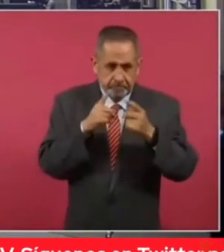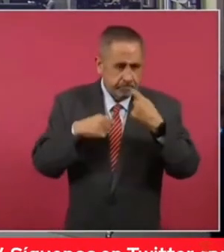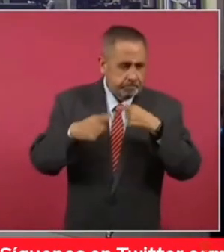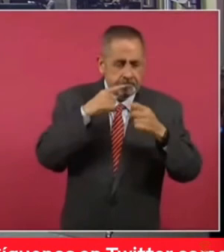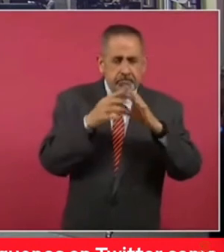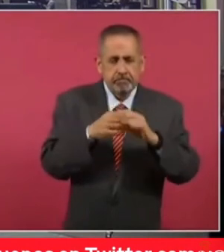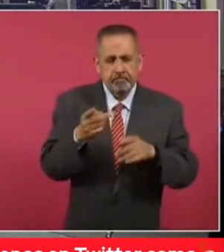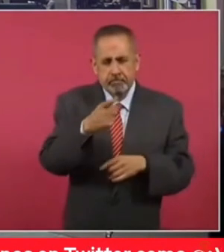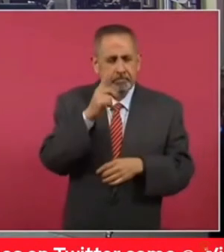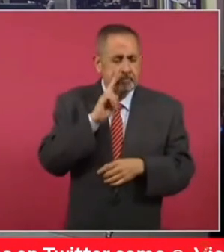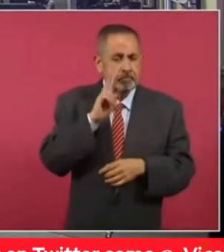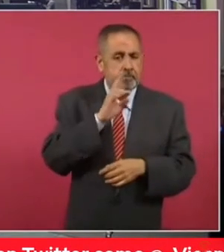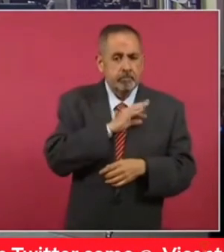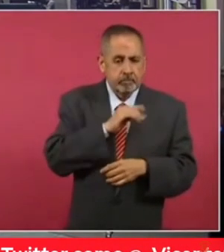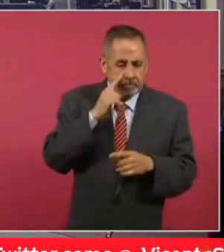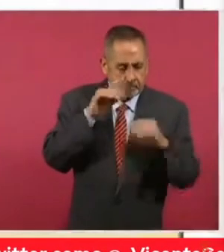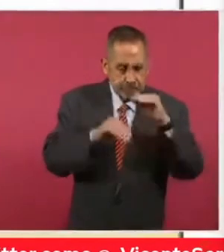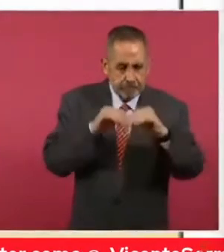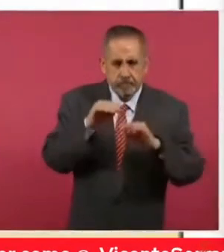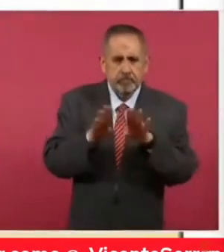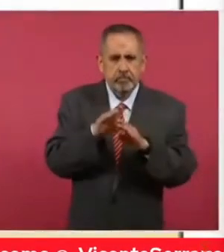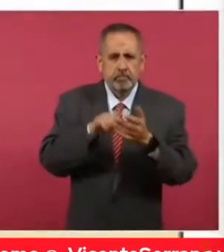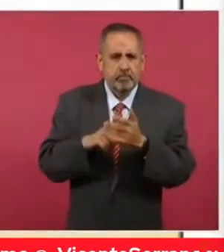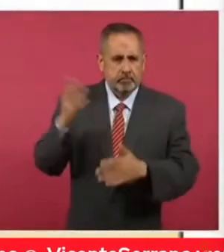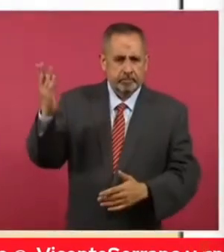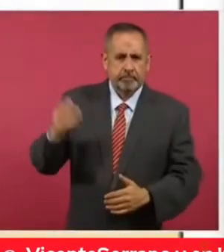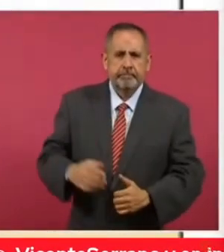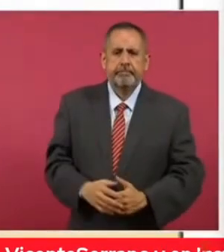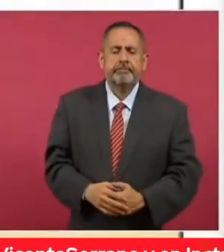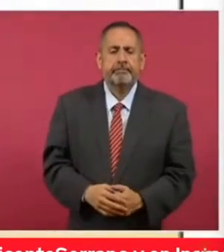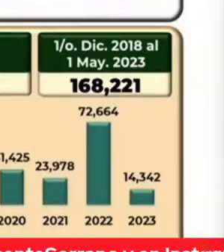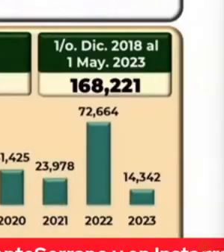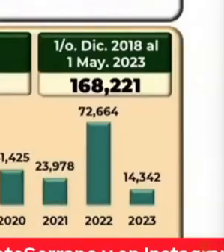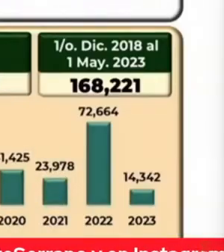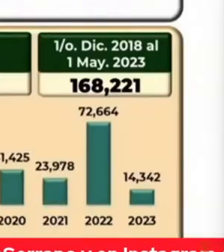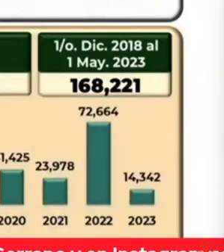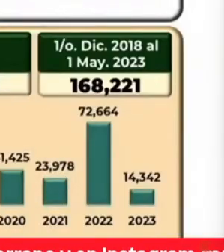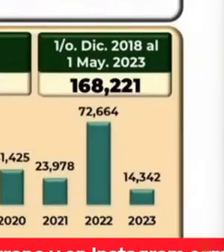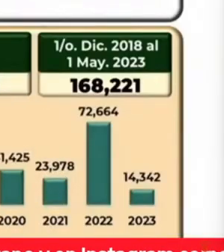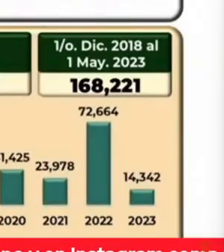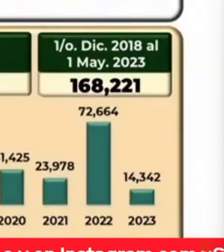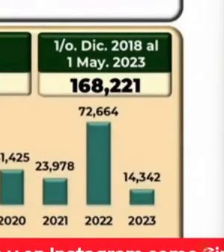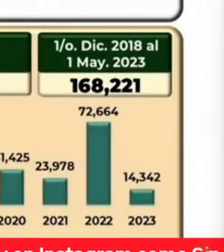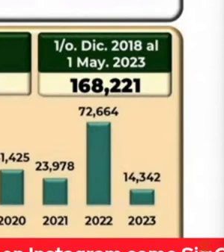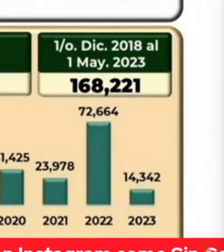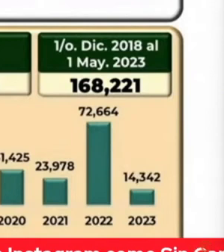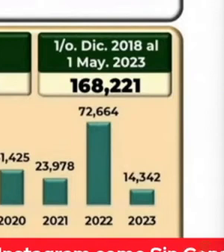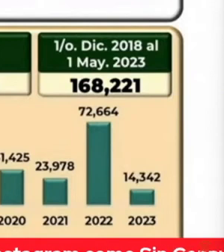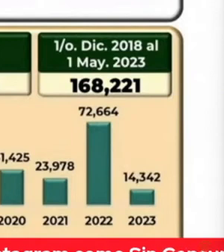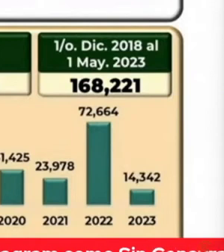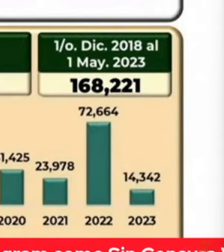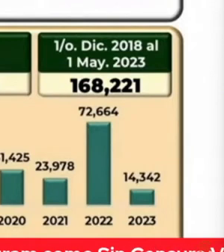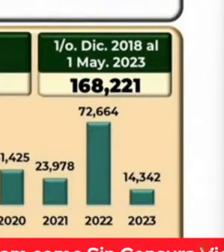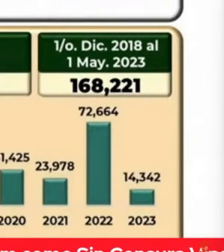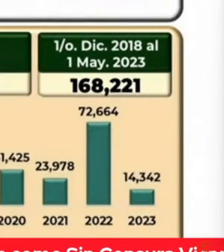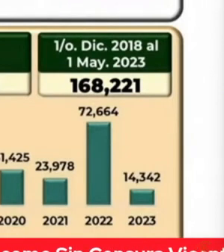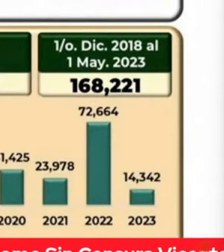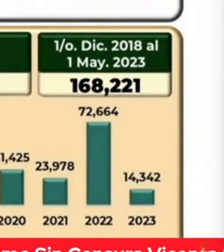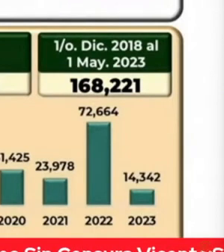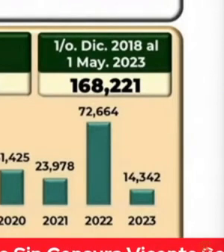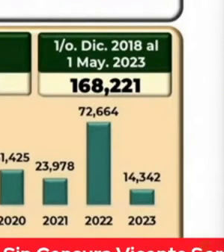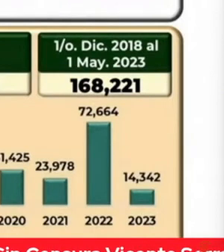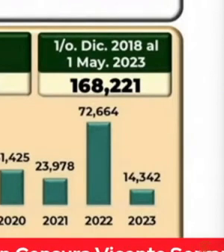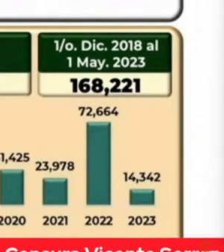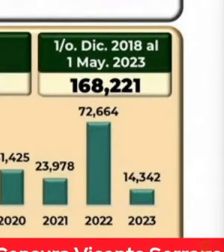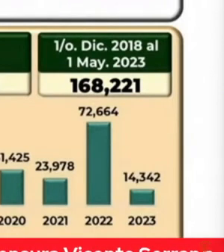que ustedes pueden ver en la, en la lámina, en, en el dieciocho cuatrocientos setenta y nueve armas, en el diecinueve